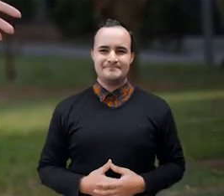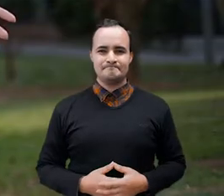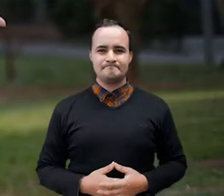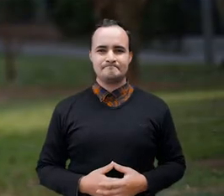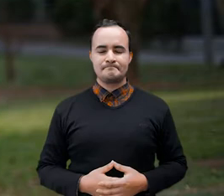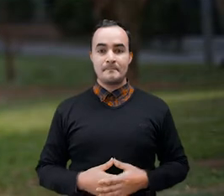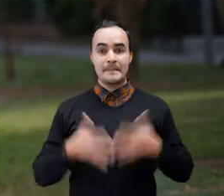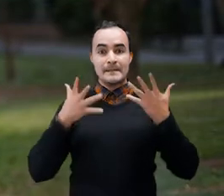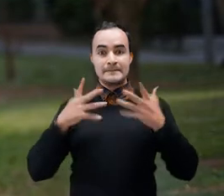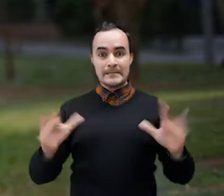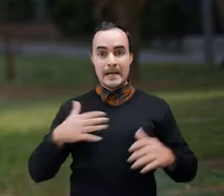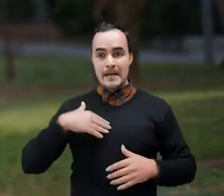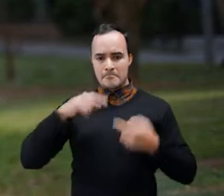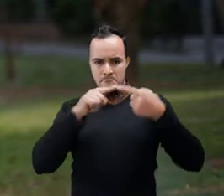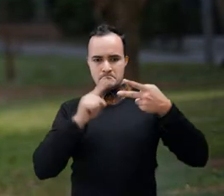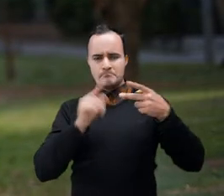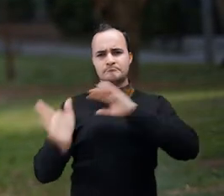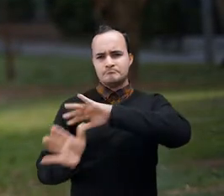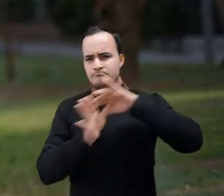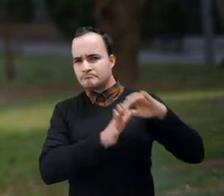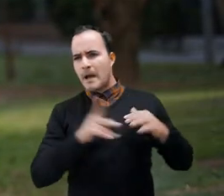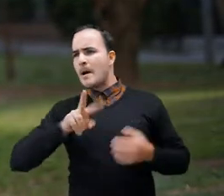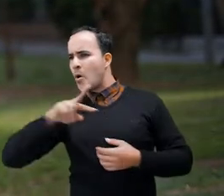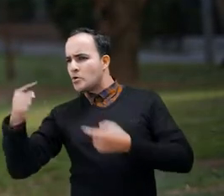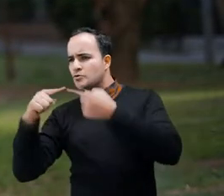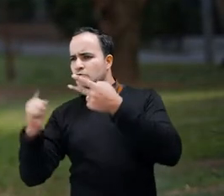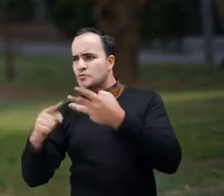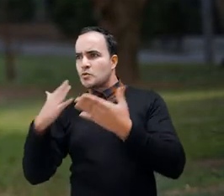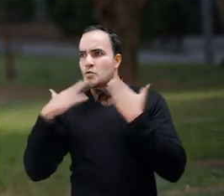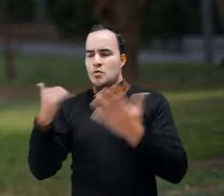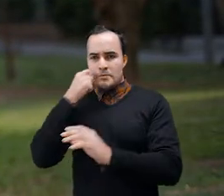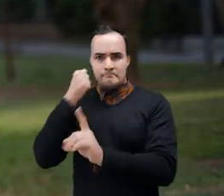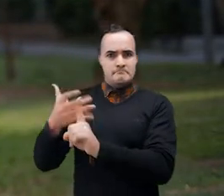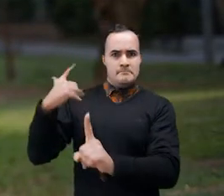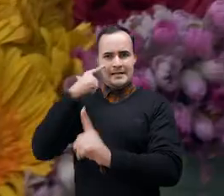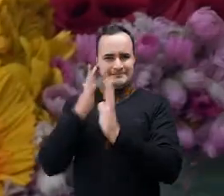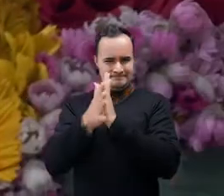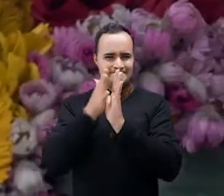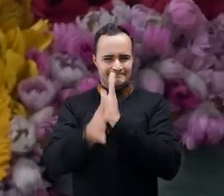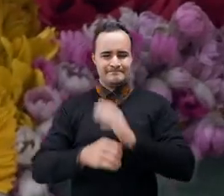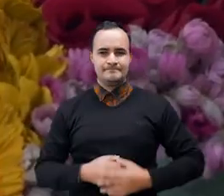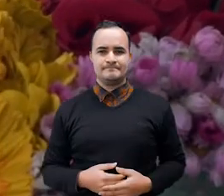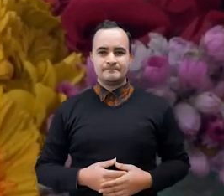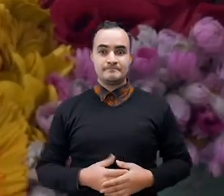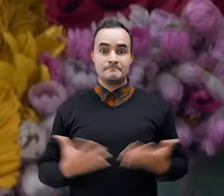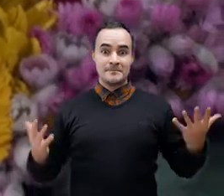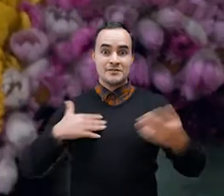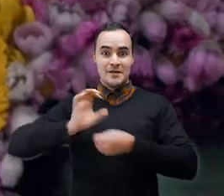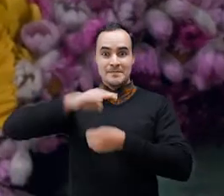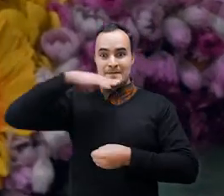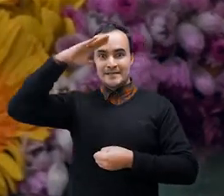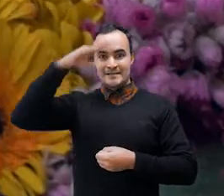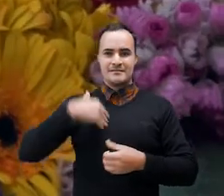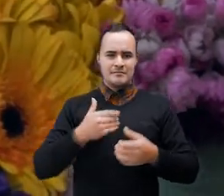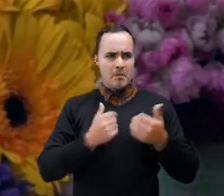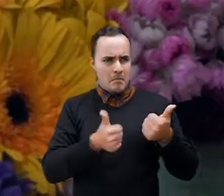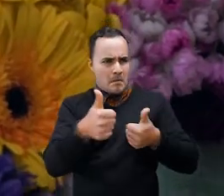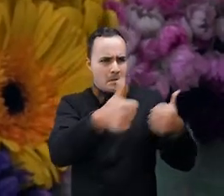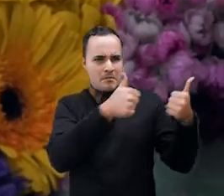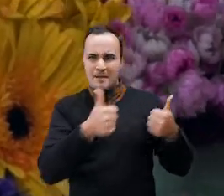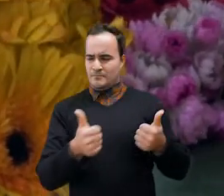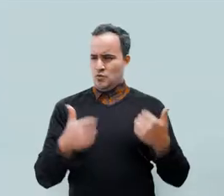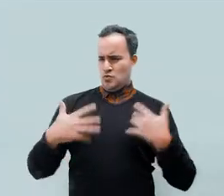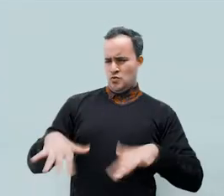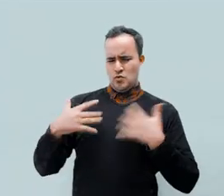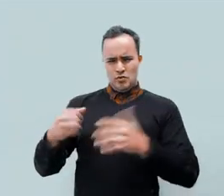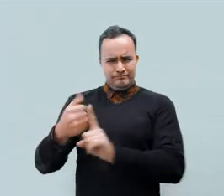Y ahora en Medellín Conecta TV es tiempo de conocer otros hechos destacados de la semana. Una vez más Medellín florecerá con la alegría de la